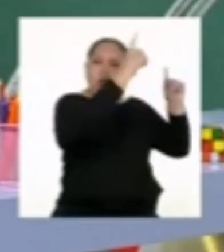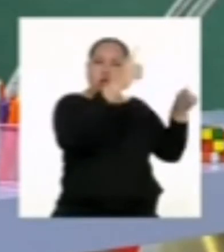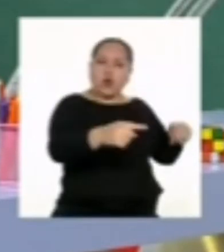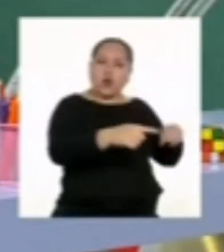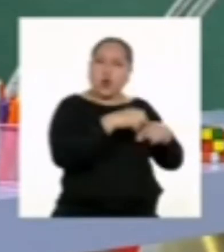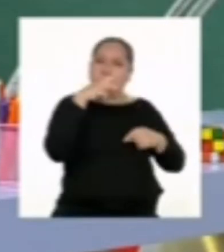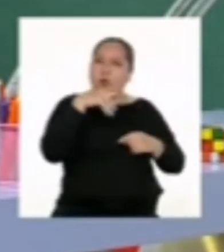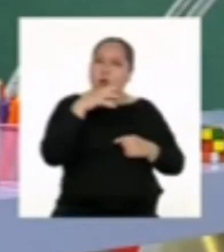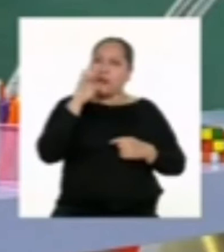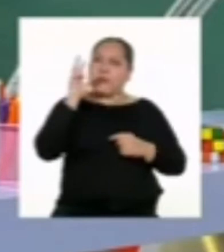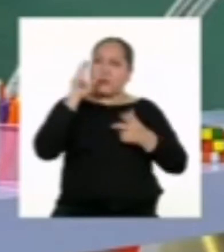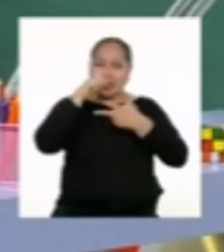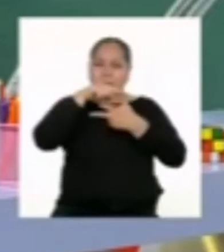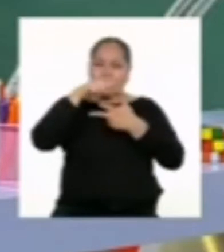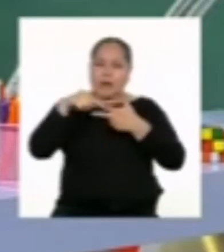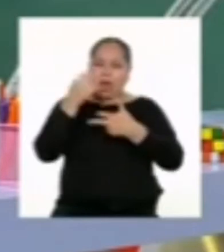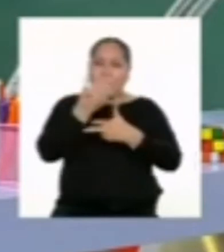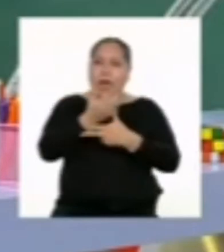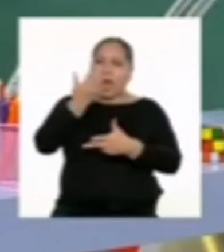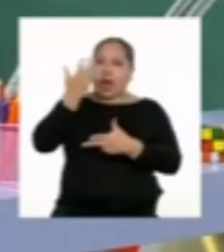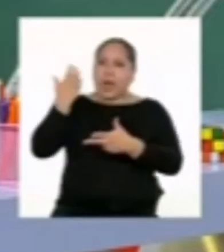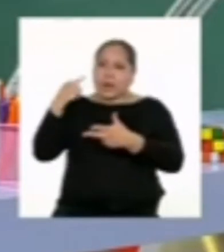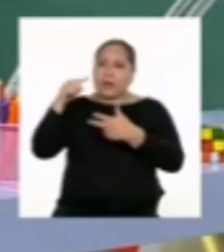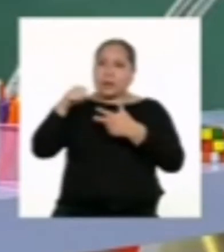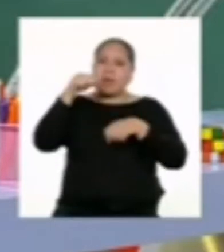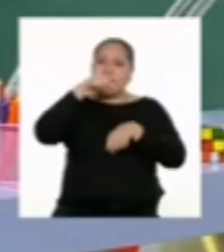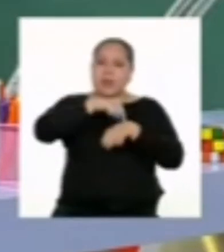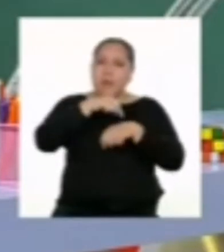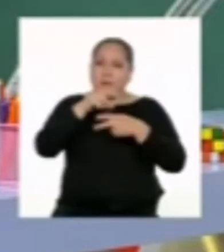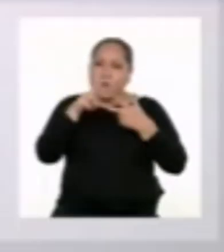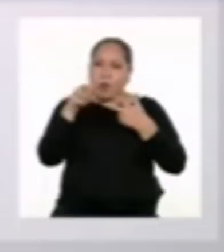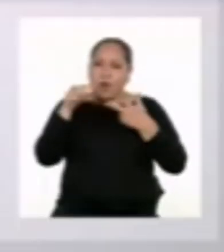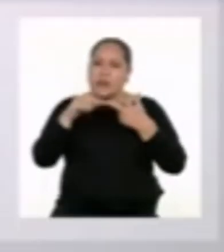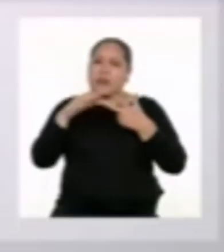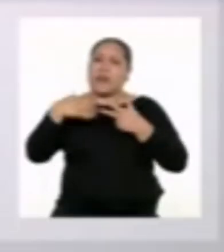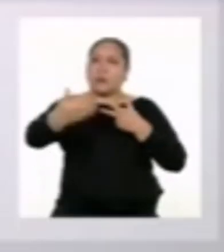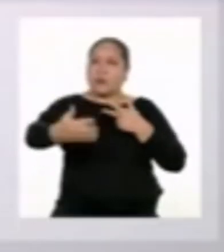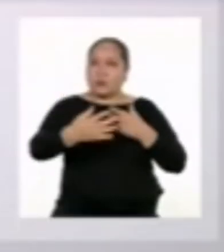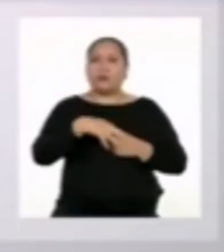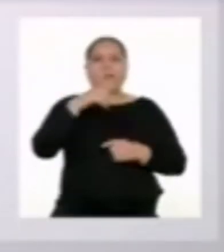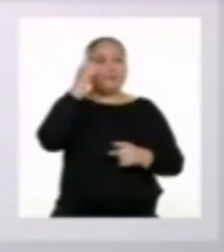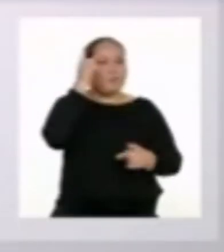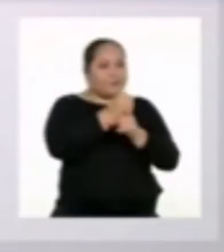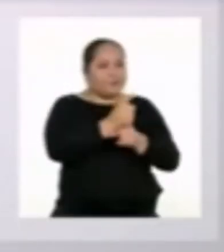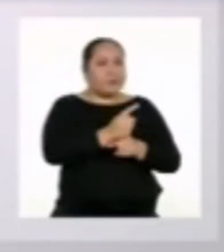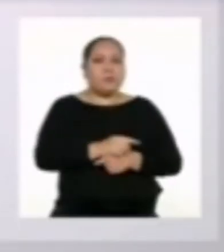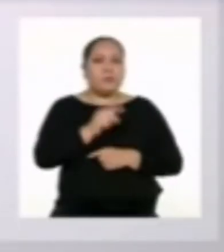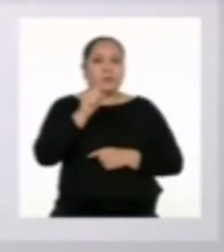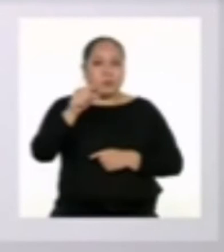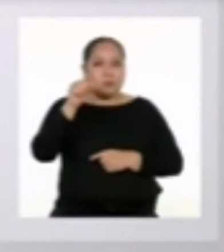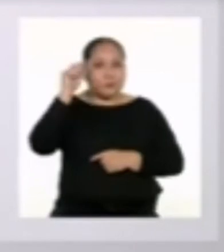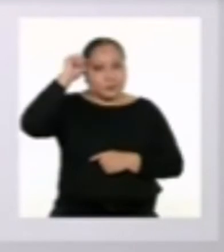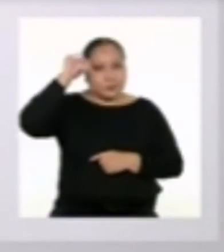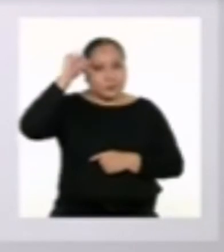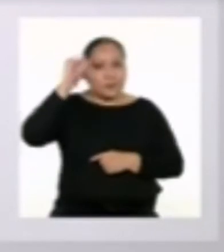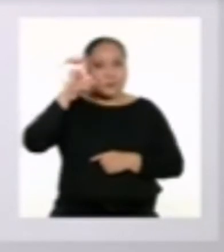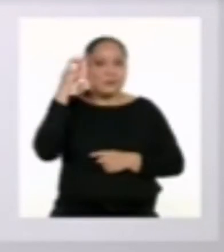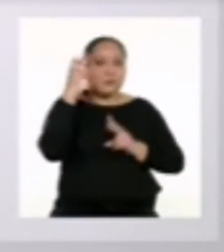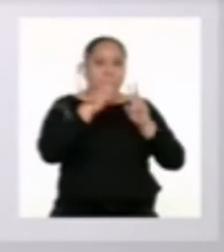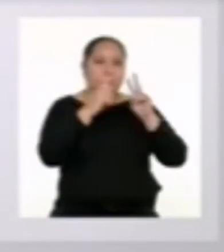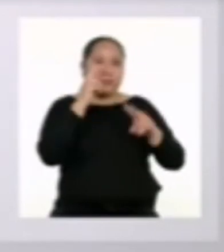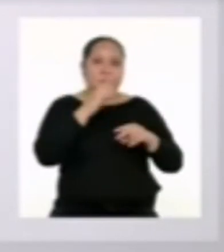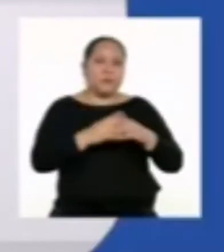Recuerdo que había tres momentos, el antes, el durante y el después. Correcto. Para refrescar un poco,